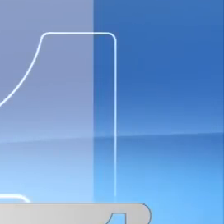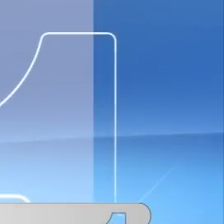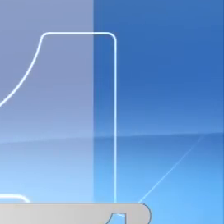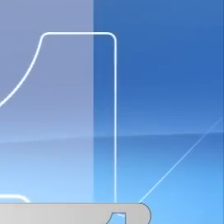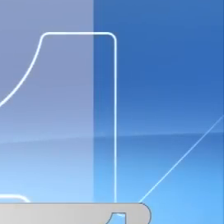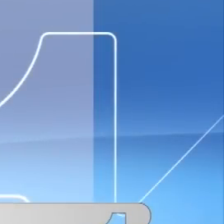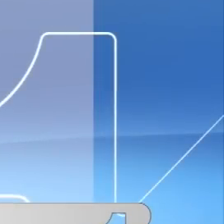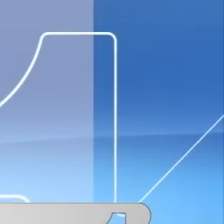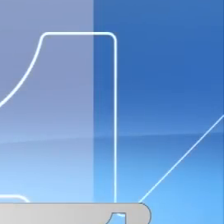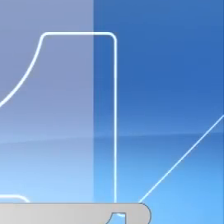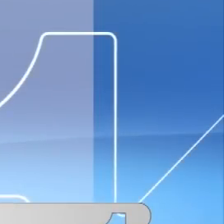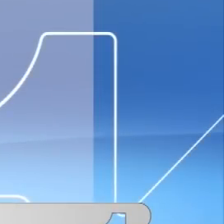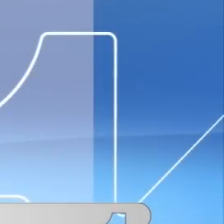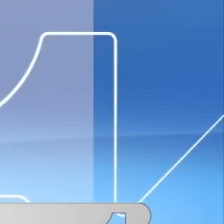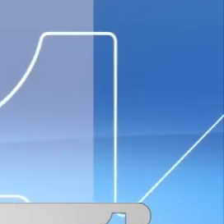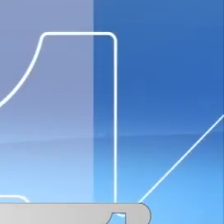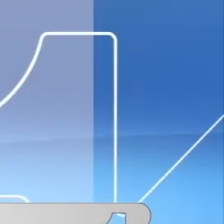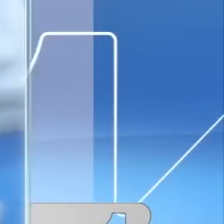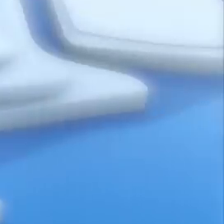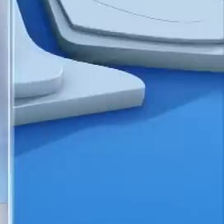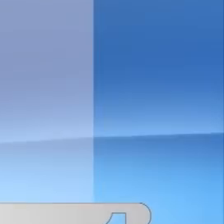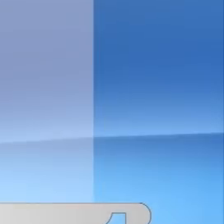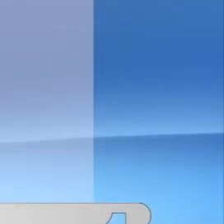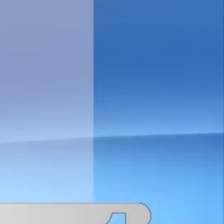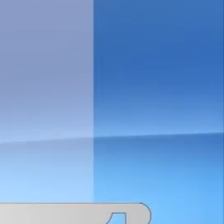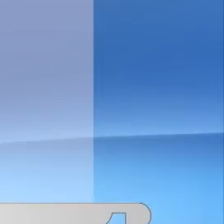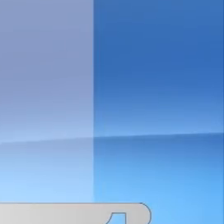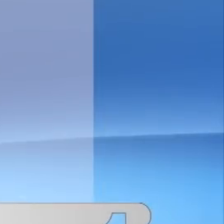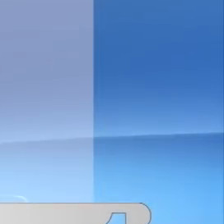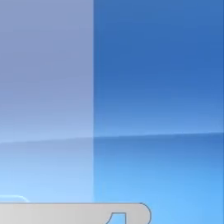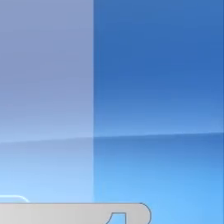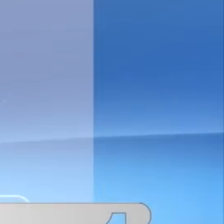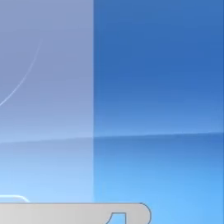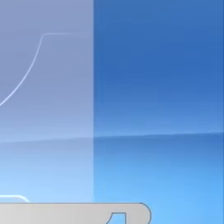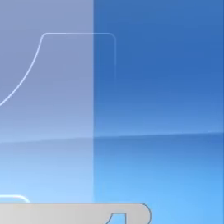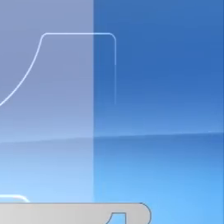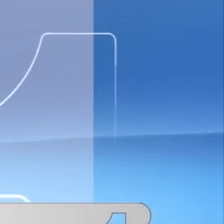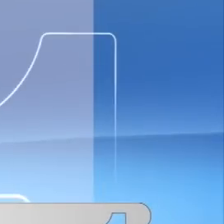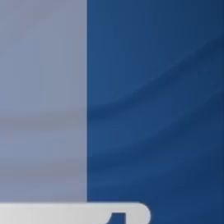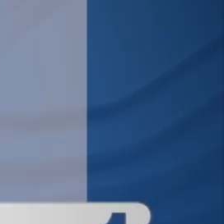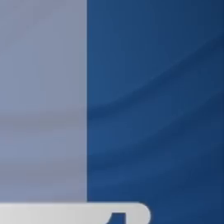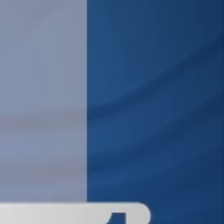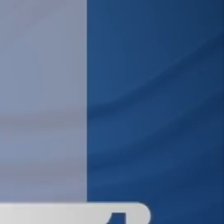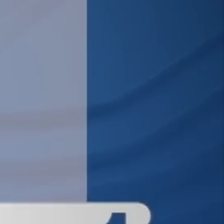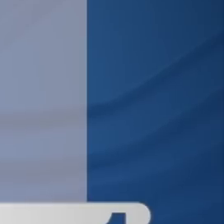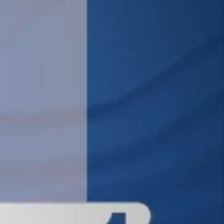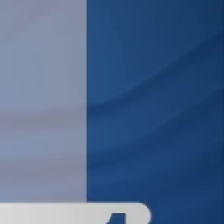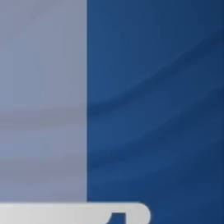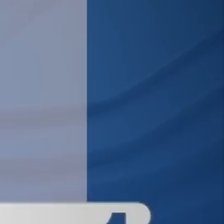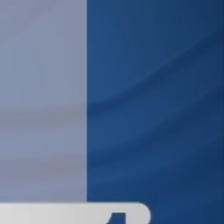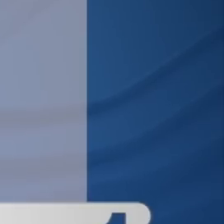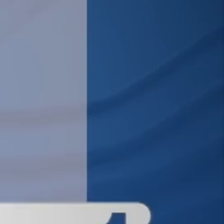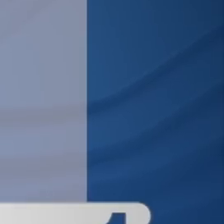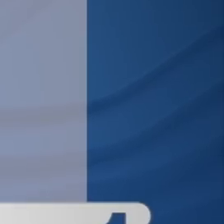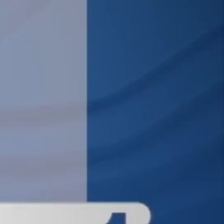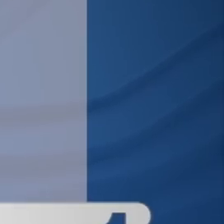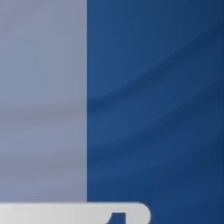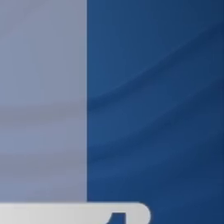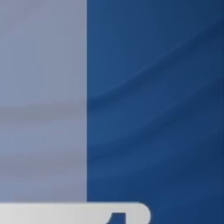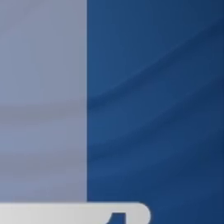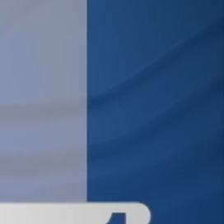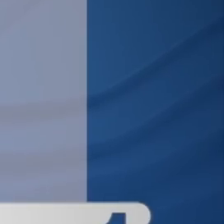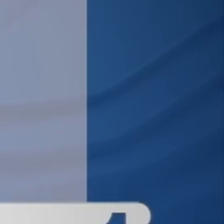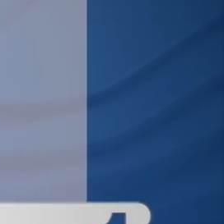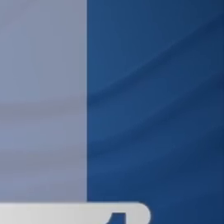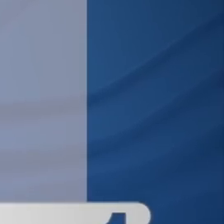3 migrantes rescatados y 11 fallecidos. Arrollan a deportista en la vía Cali-Palmira. Conductor estaba